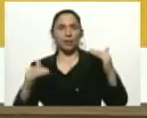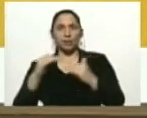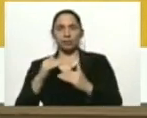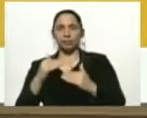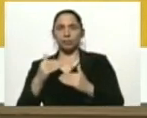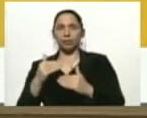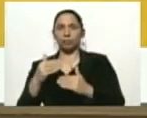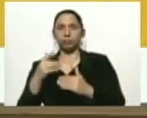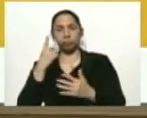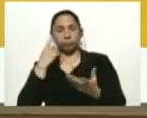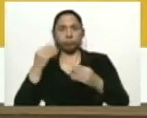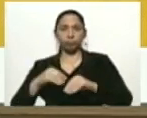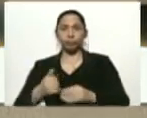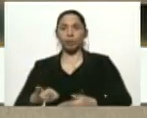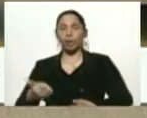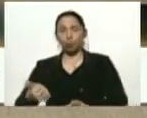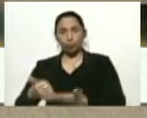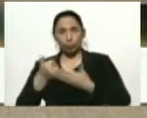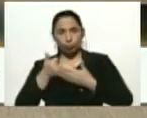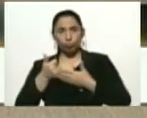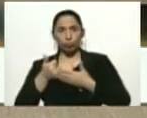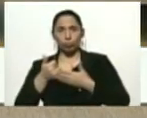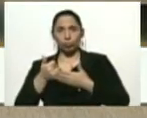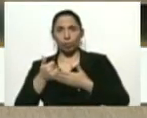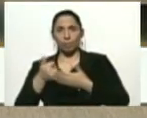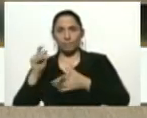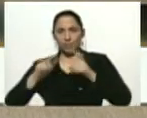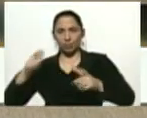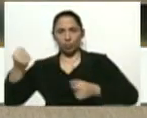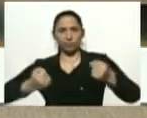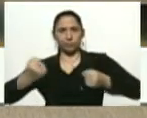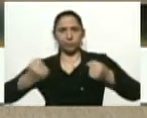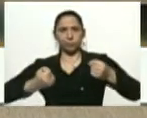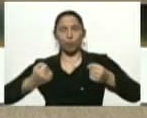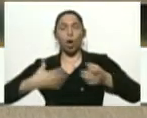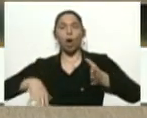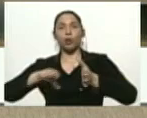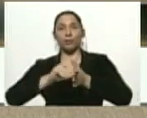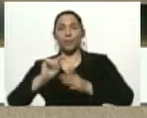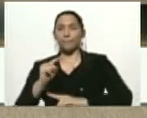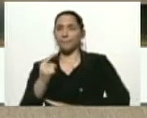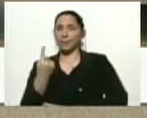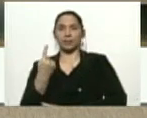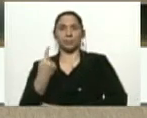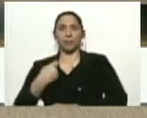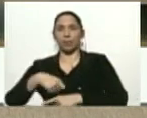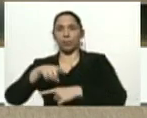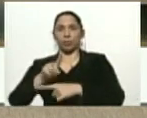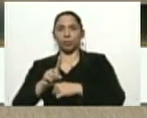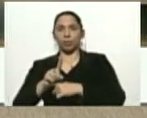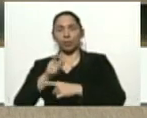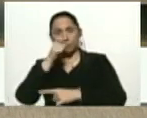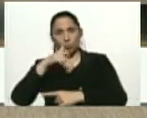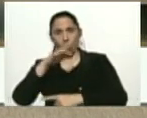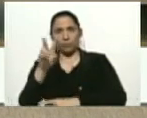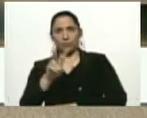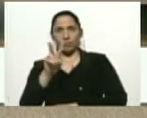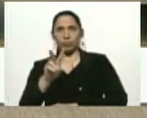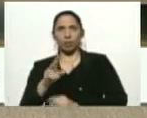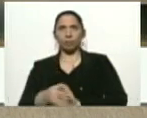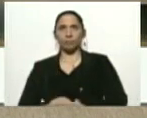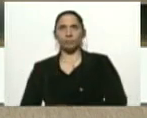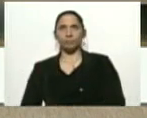colaboración de los transportistas, pero nuevamente, el principal protagonista va a ser el pueblo venezolano.